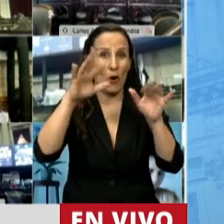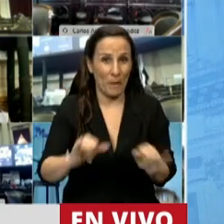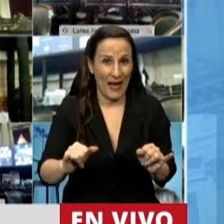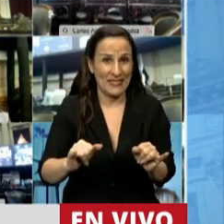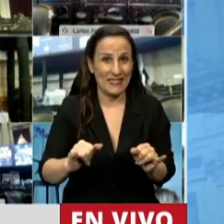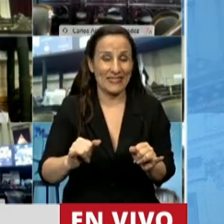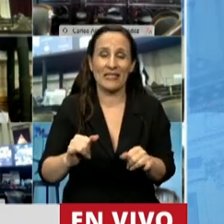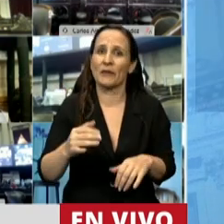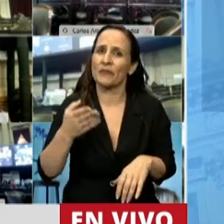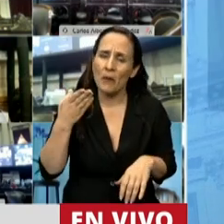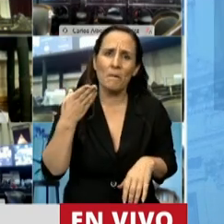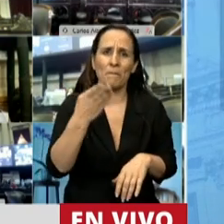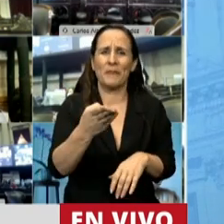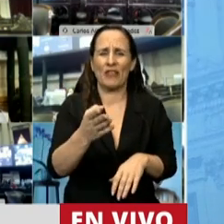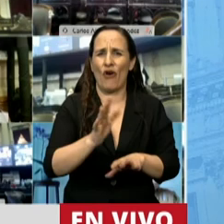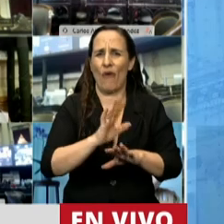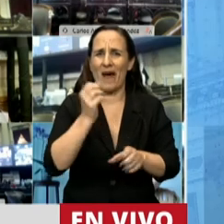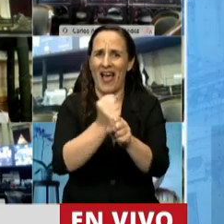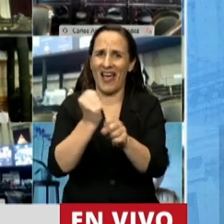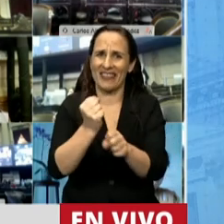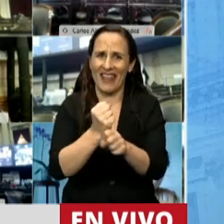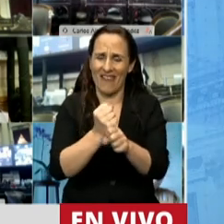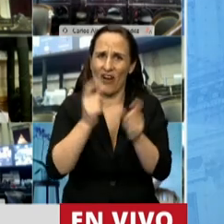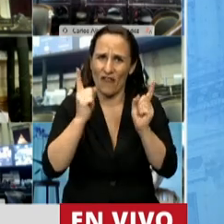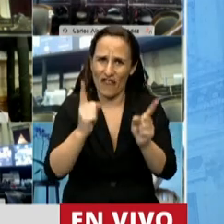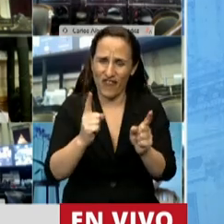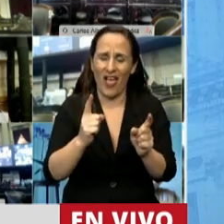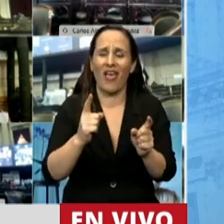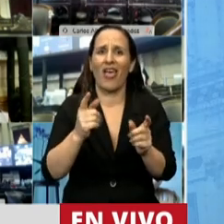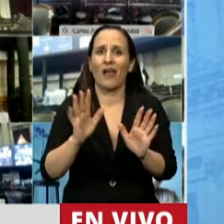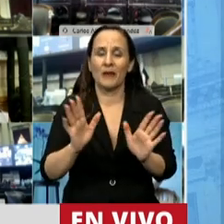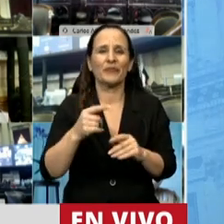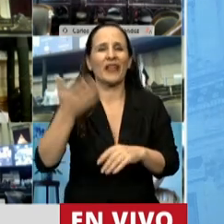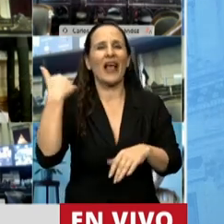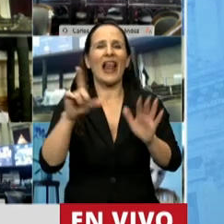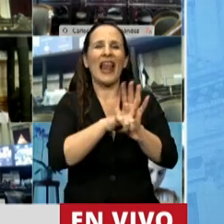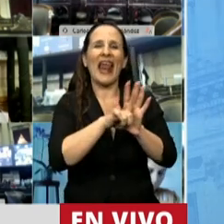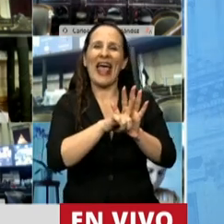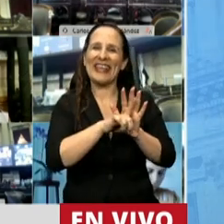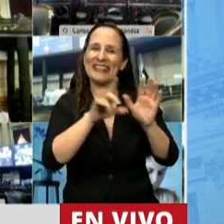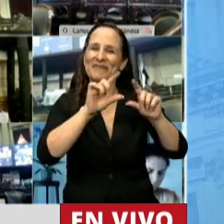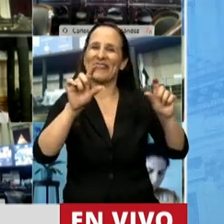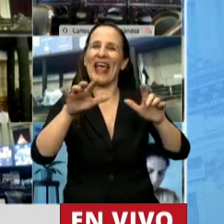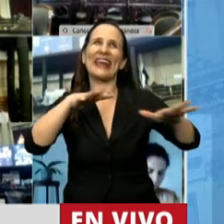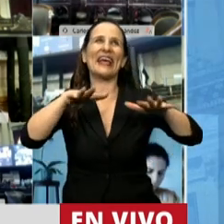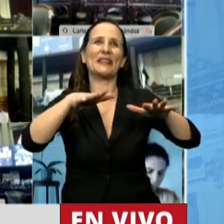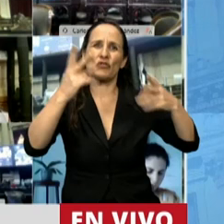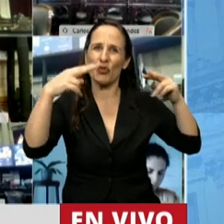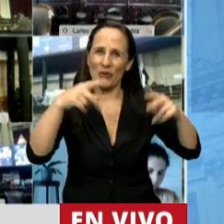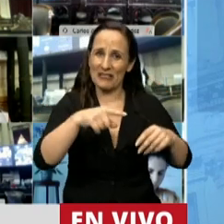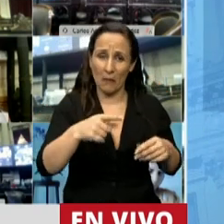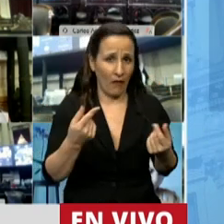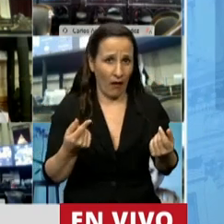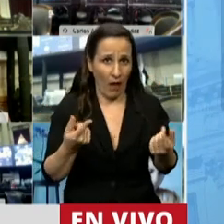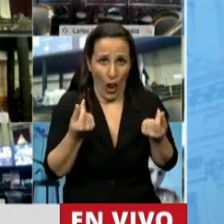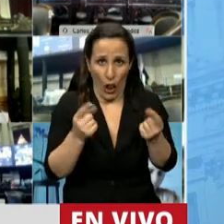pido para que no perdamos más fuentes laborales. La pomposa ley que se llamó de reactivación turística no ha servido. Sigo